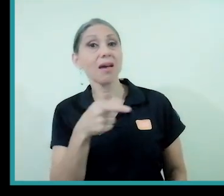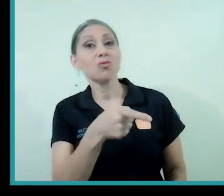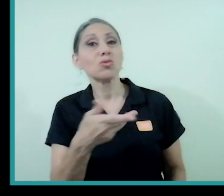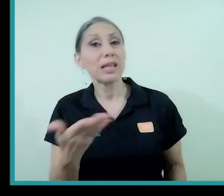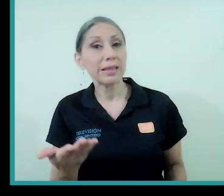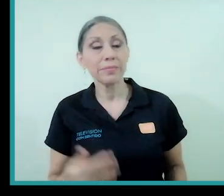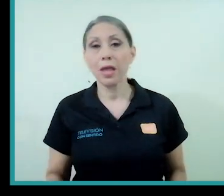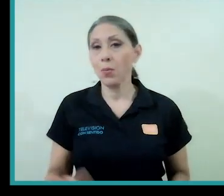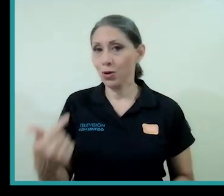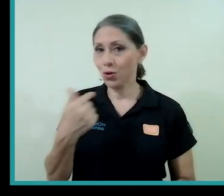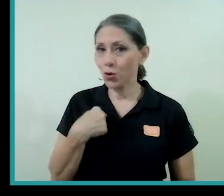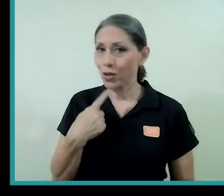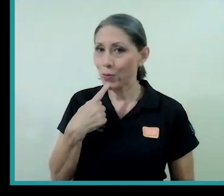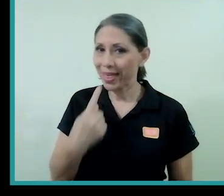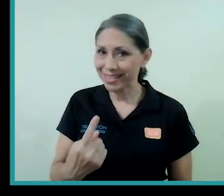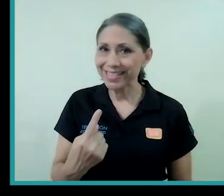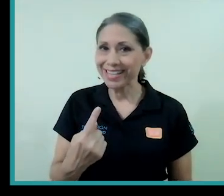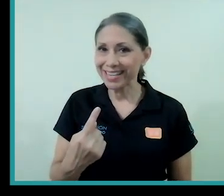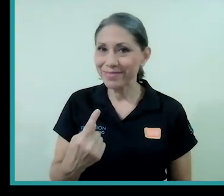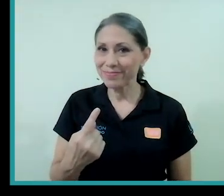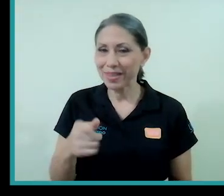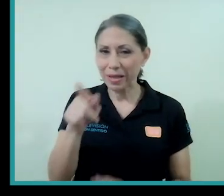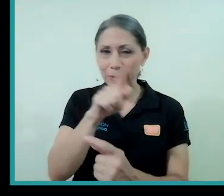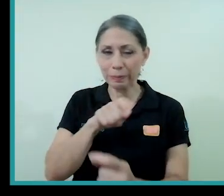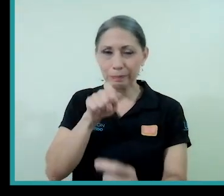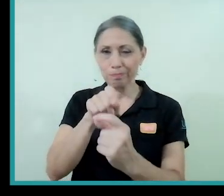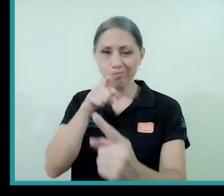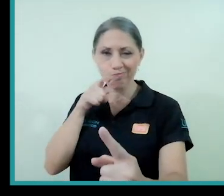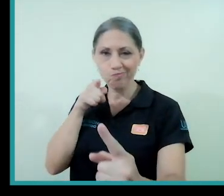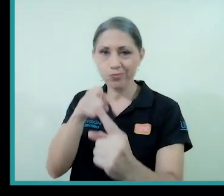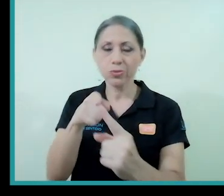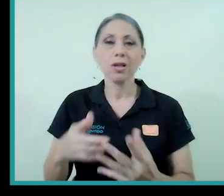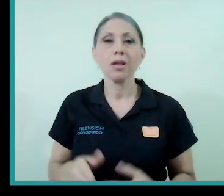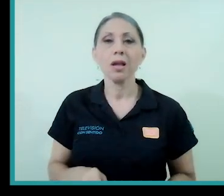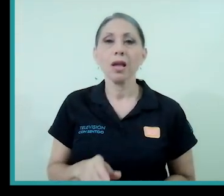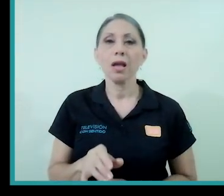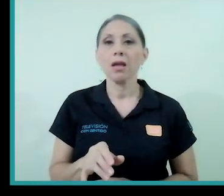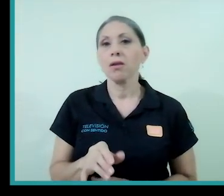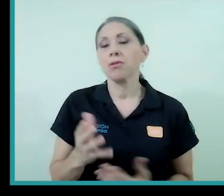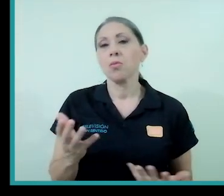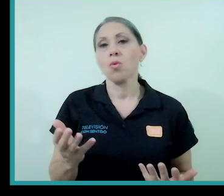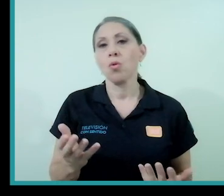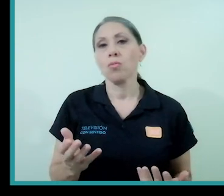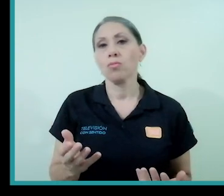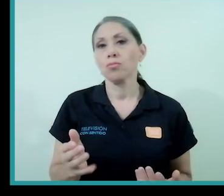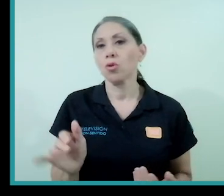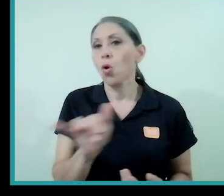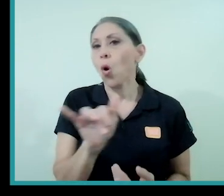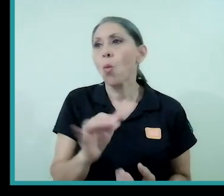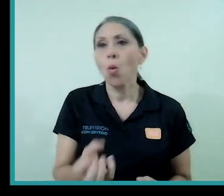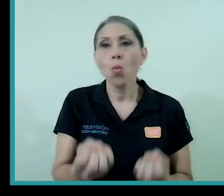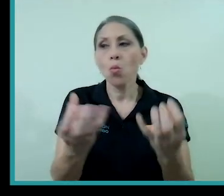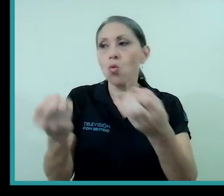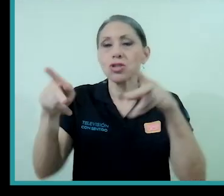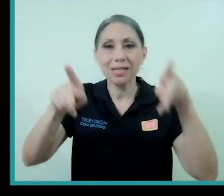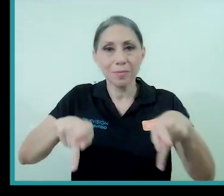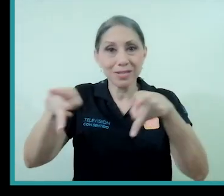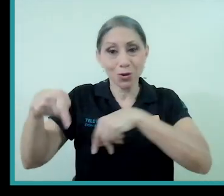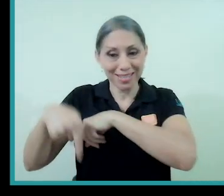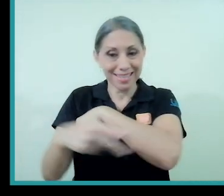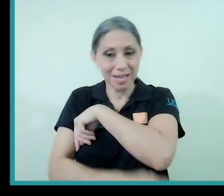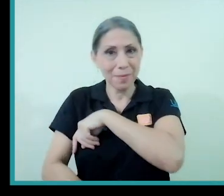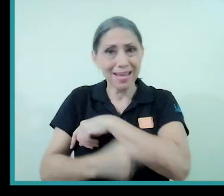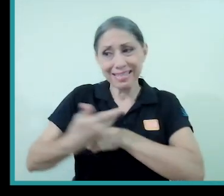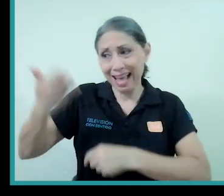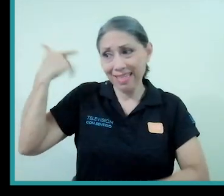bueno yo lo que voy a decir de manera muy puntual es que como muchas personas de este país yo fui creada y